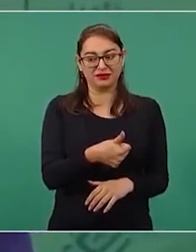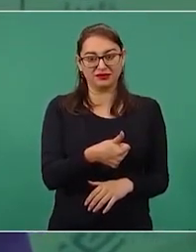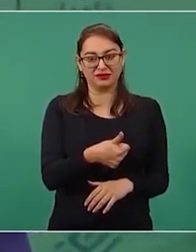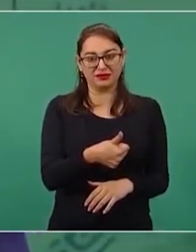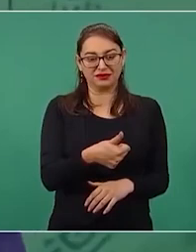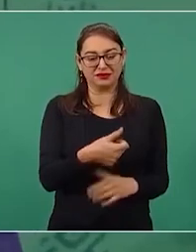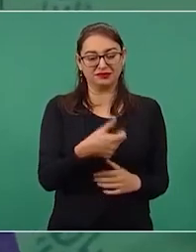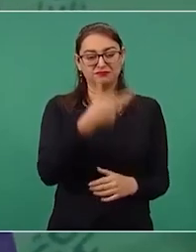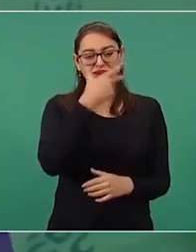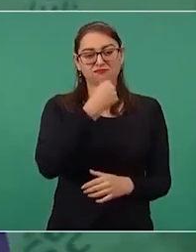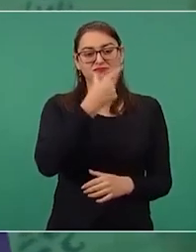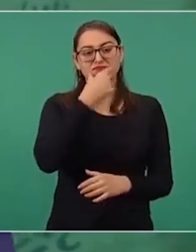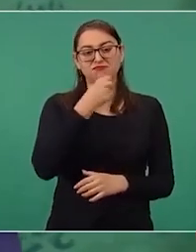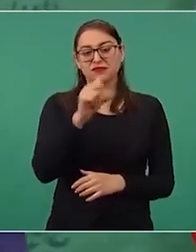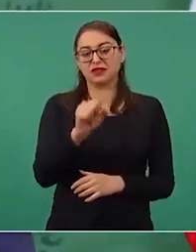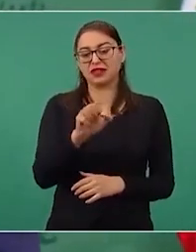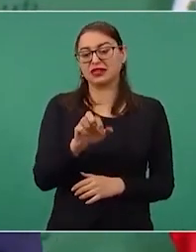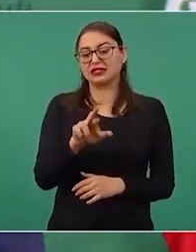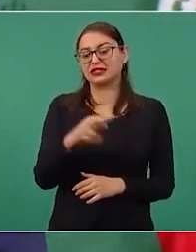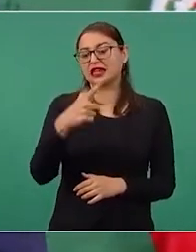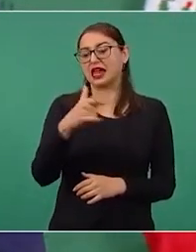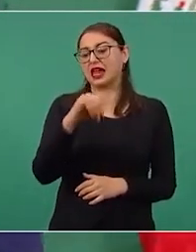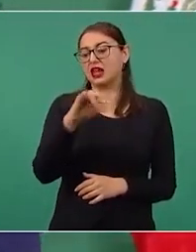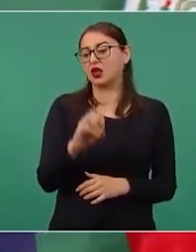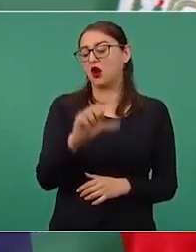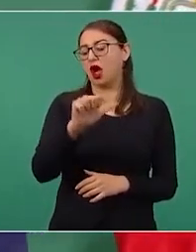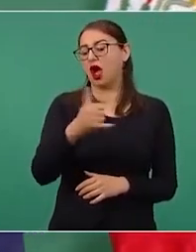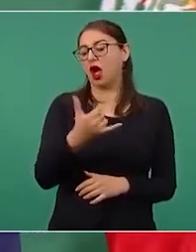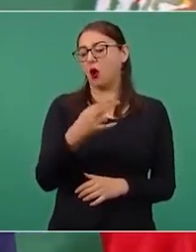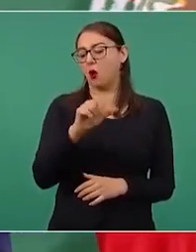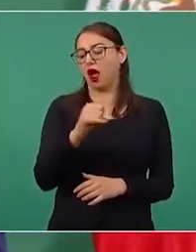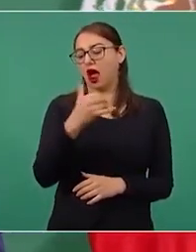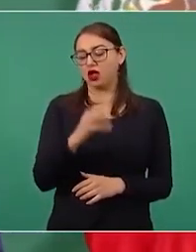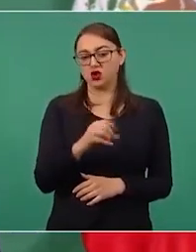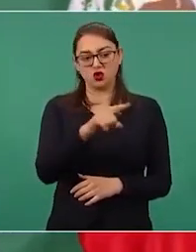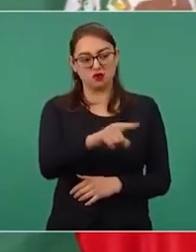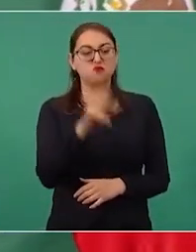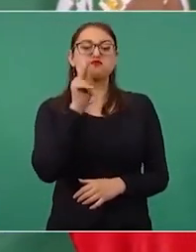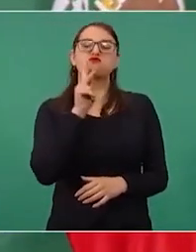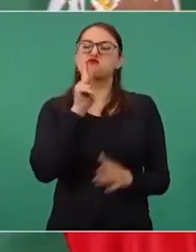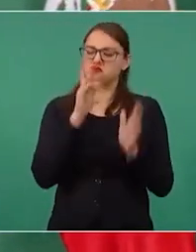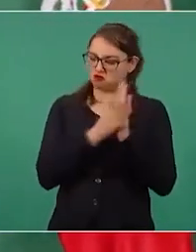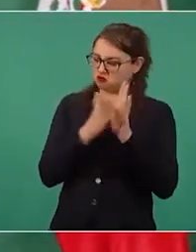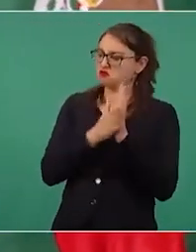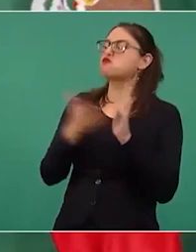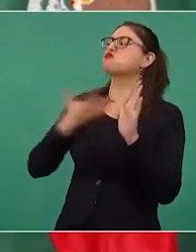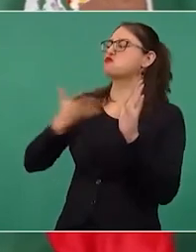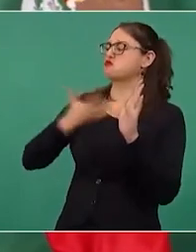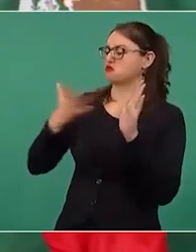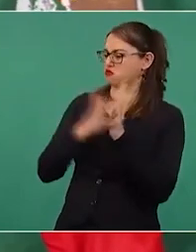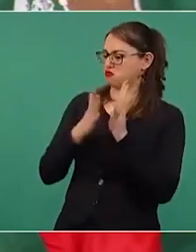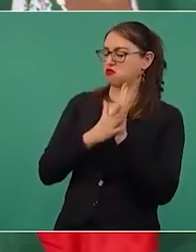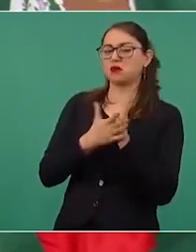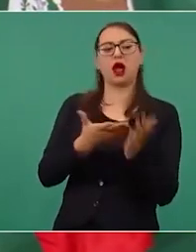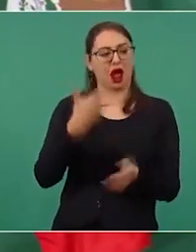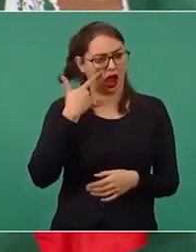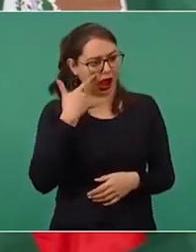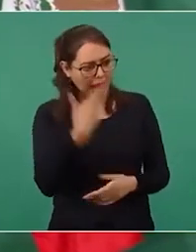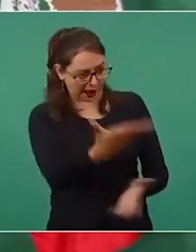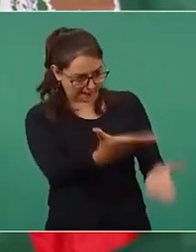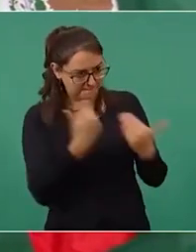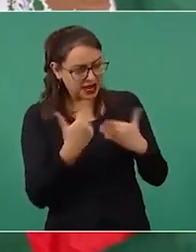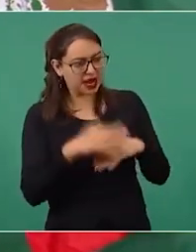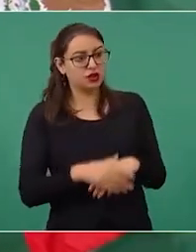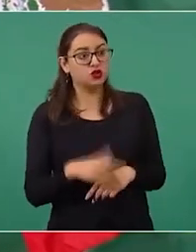Sergio Aguayo, que dice que tiene pruebas, pues ¿por qué no las presenta? de que somos como